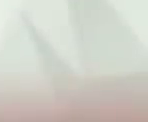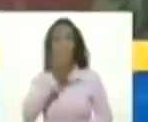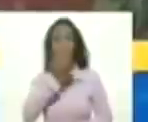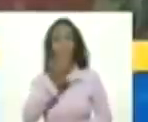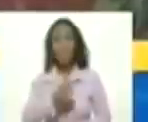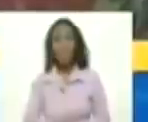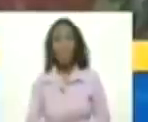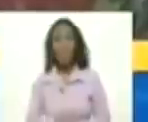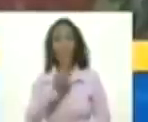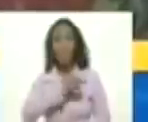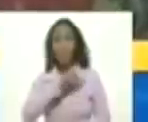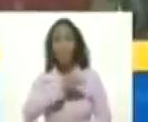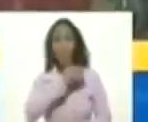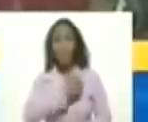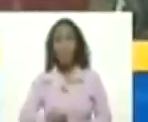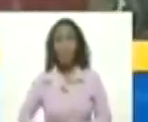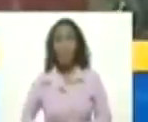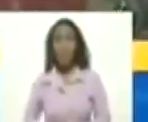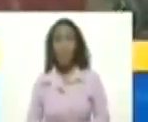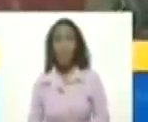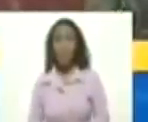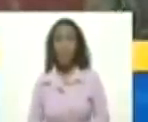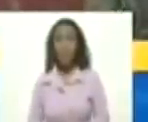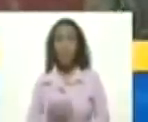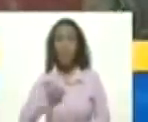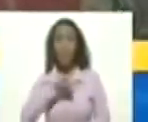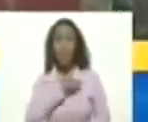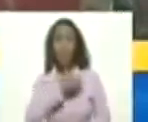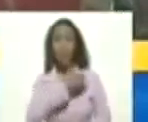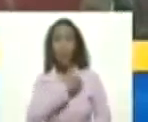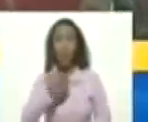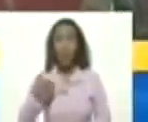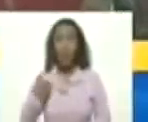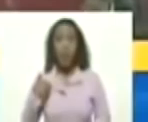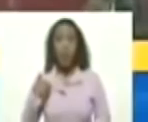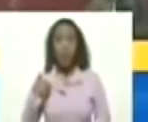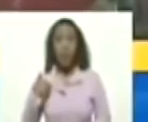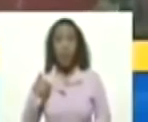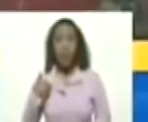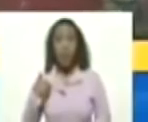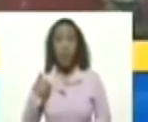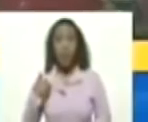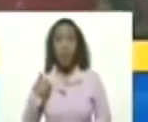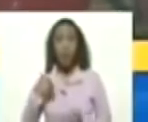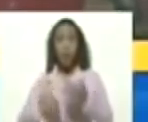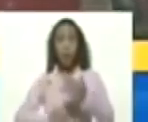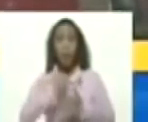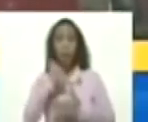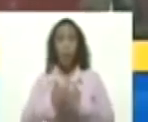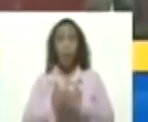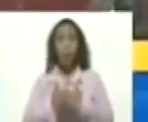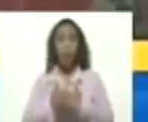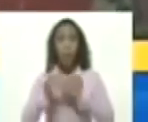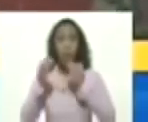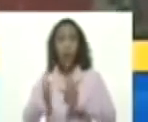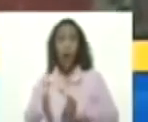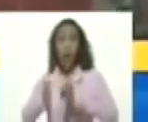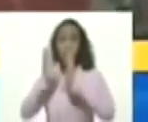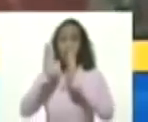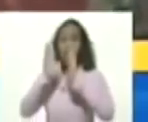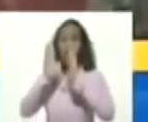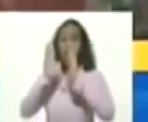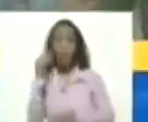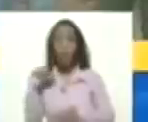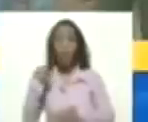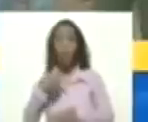señor presidente nosotros queremos el proyecto de urbanismo señor presidente